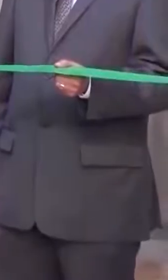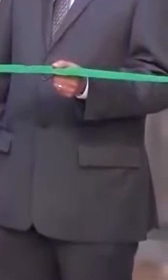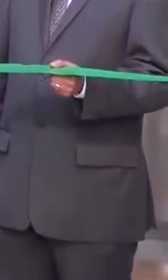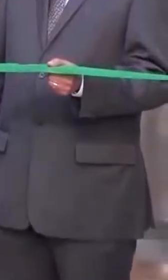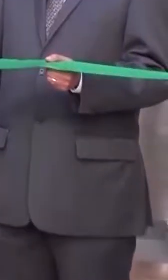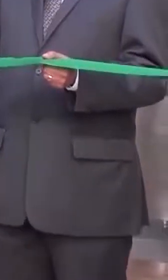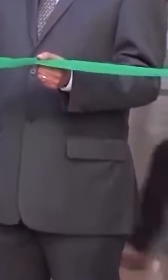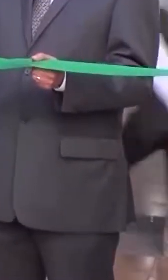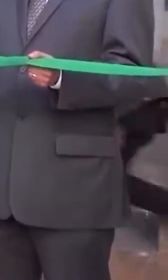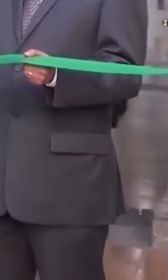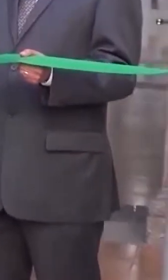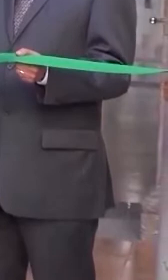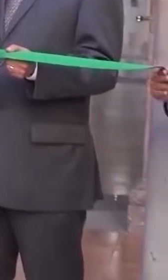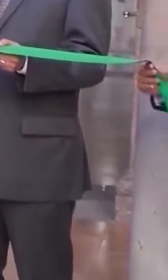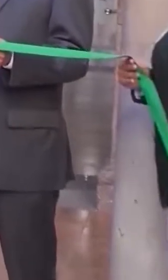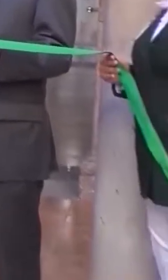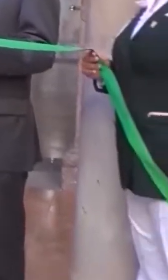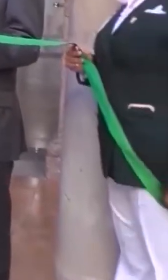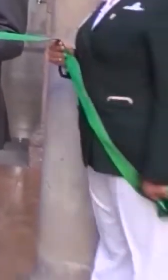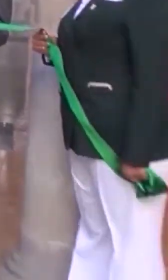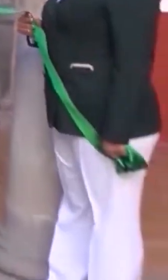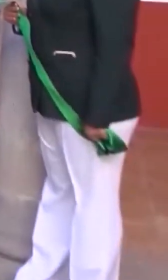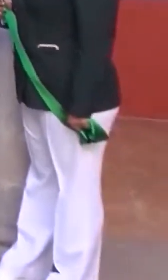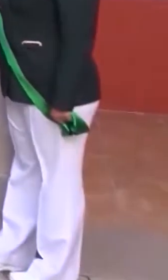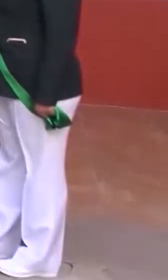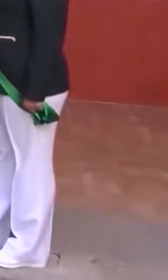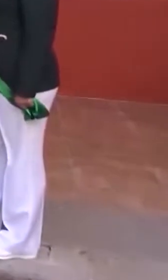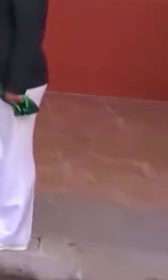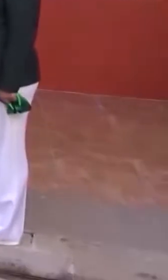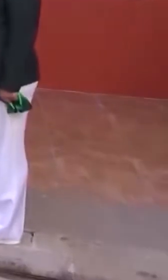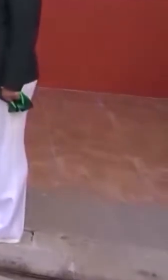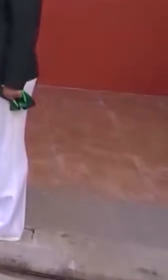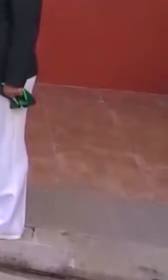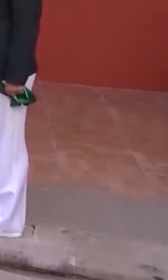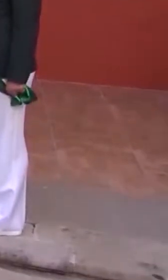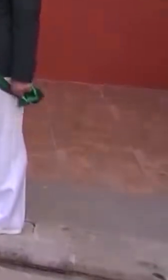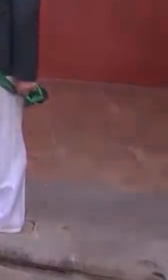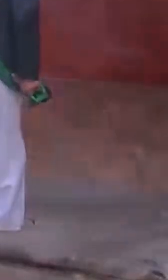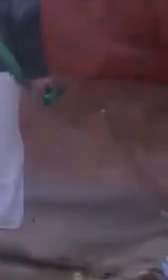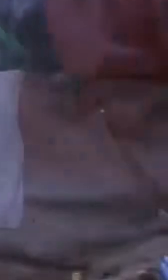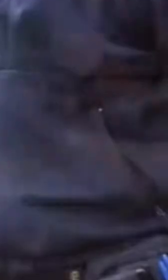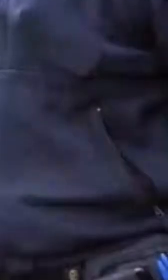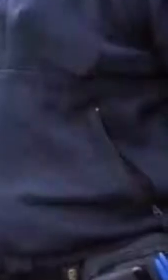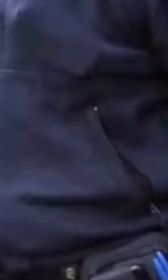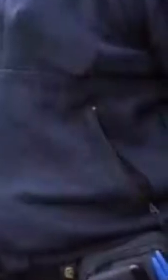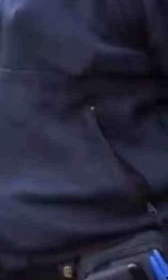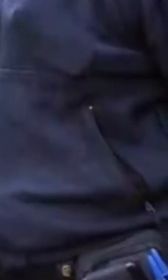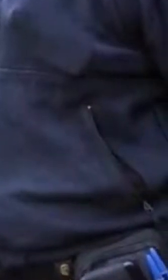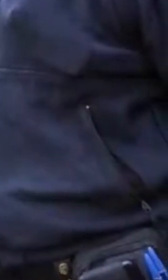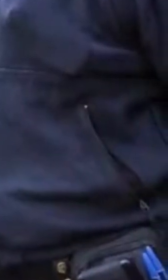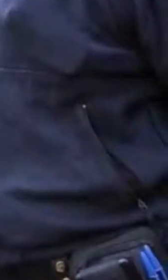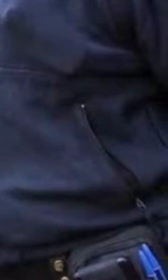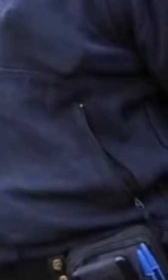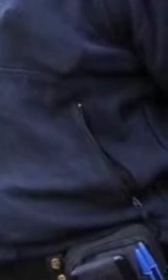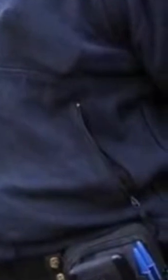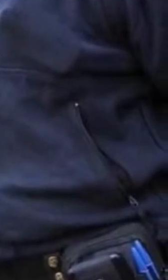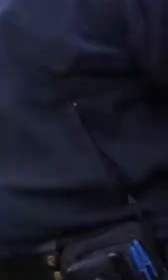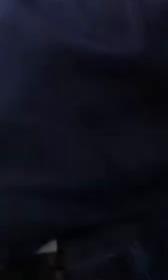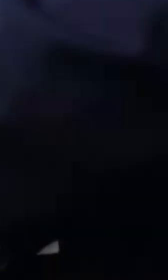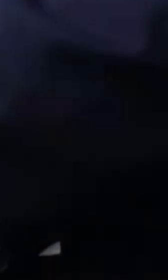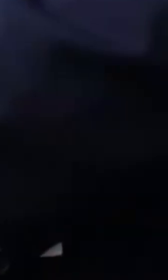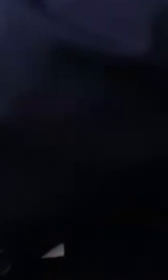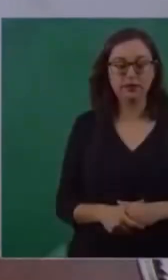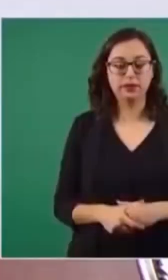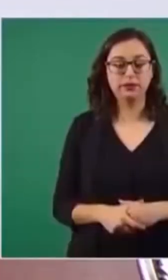Aureoles, el presidente mencionó que no lo recibirá por el momento, ya que hay mucha politización y hasta que pase el proceso electoral, será que tal